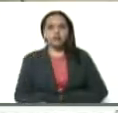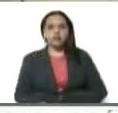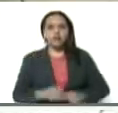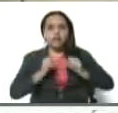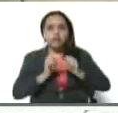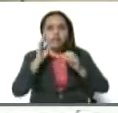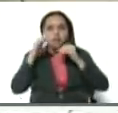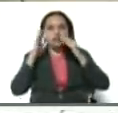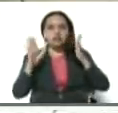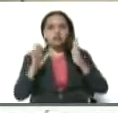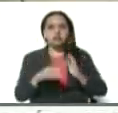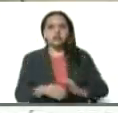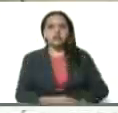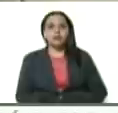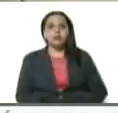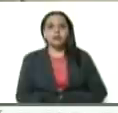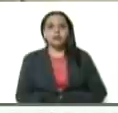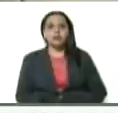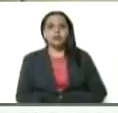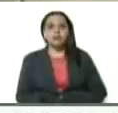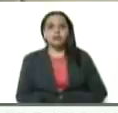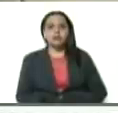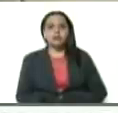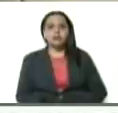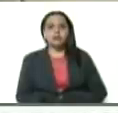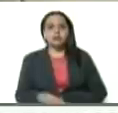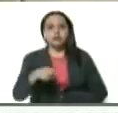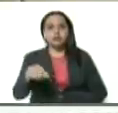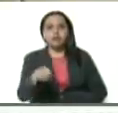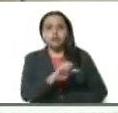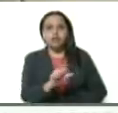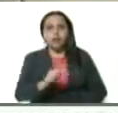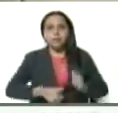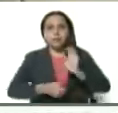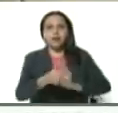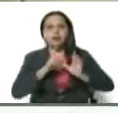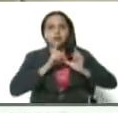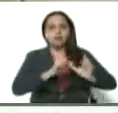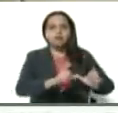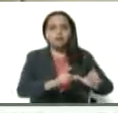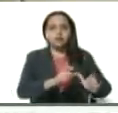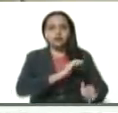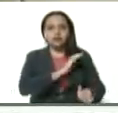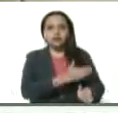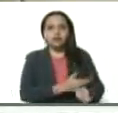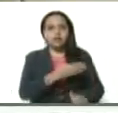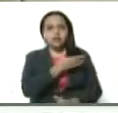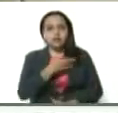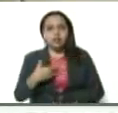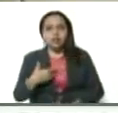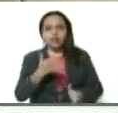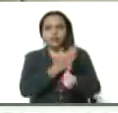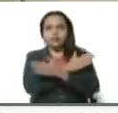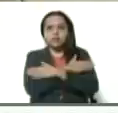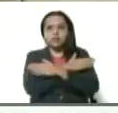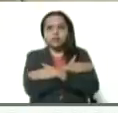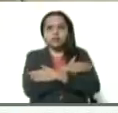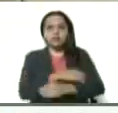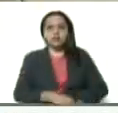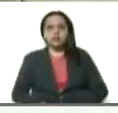atendiendo Caracas. La cuarentena de esta semana ha sido más radical. Quiero felicitar al ministro